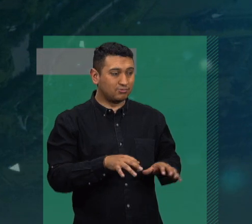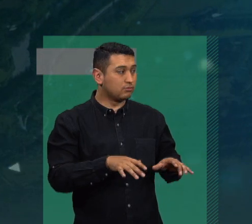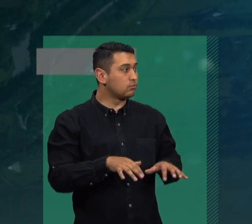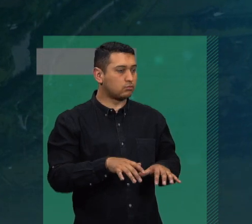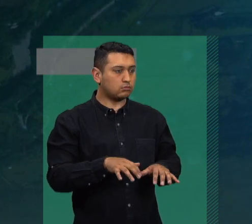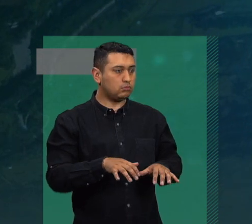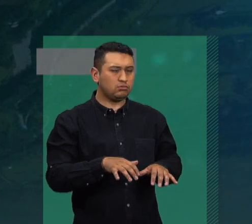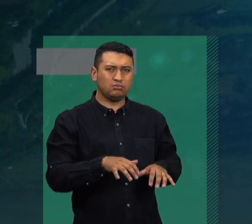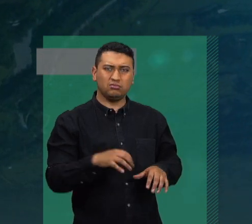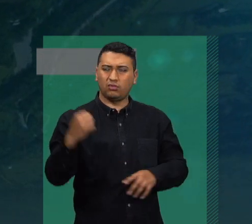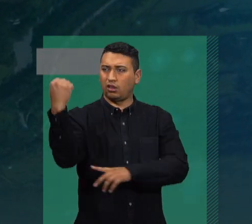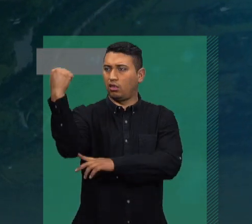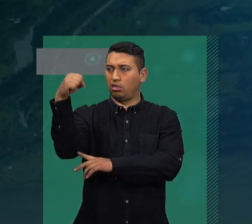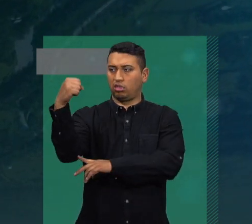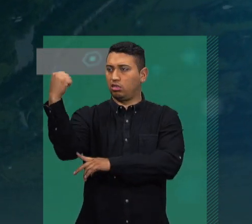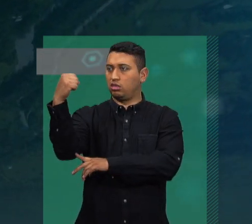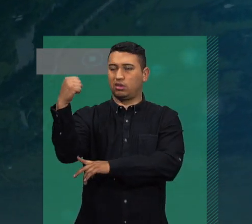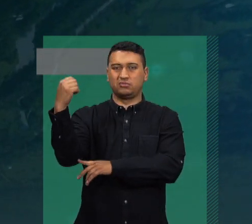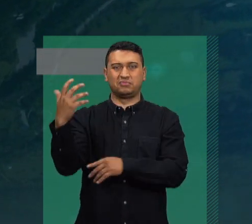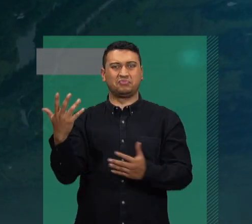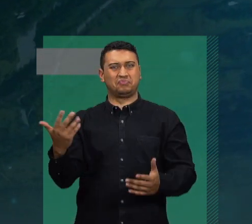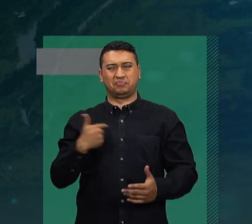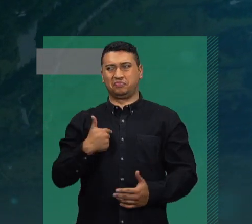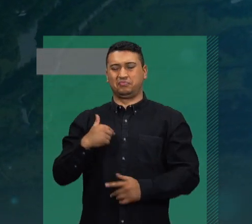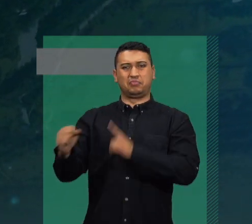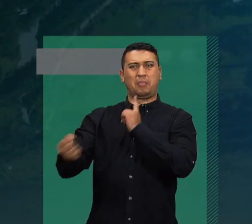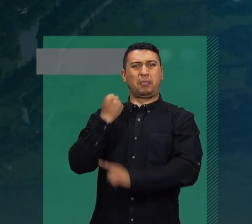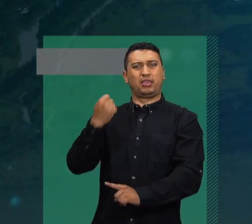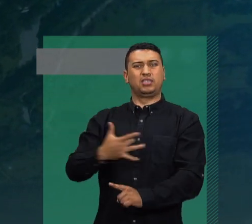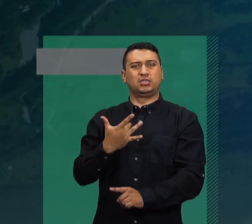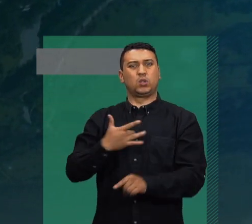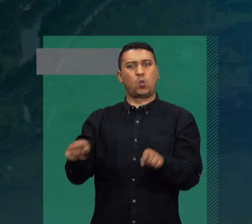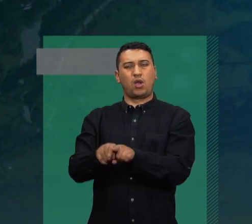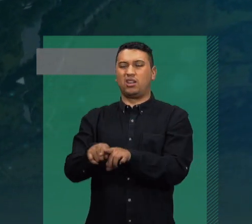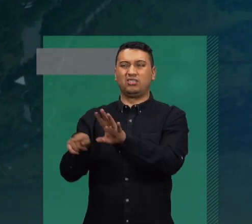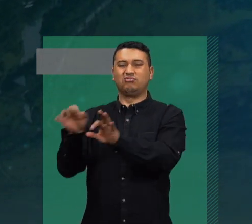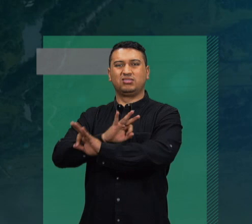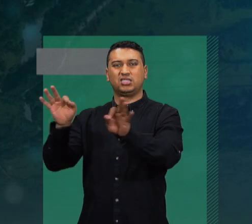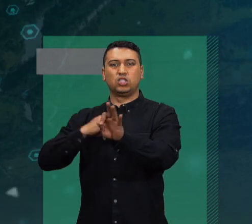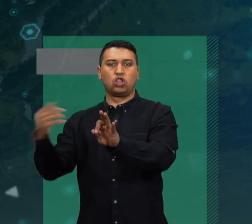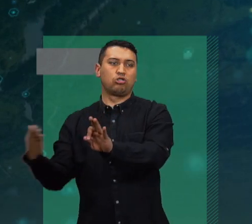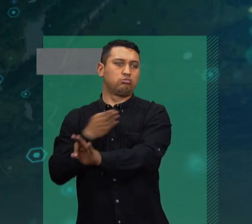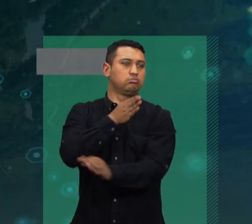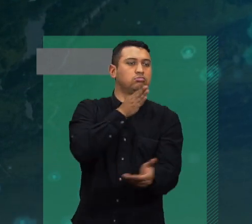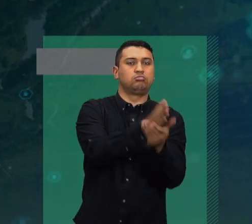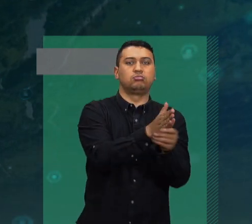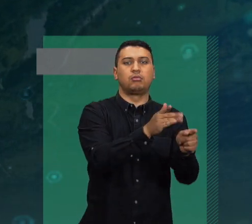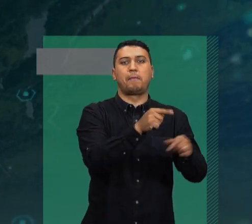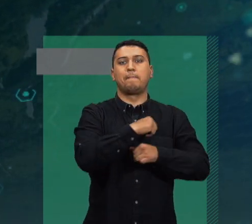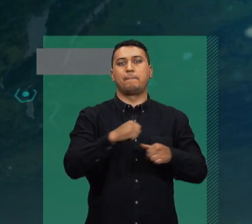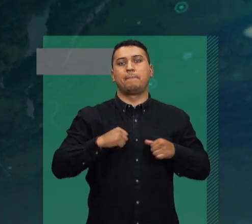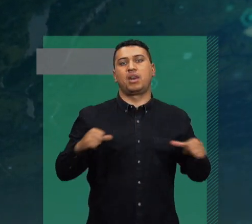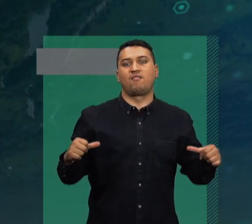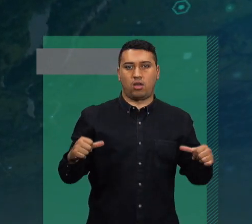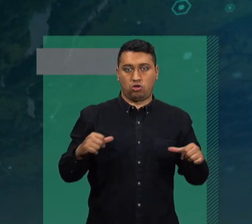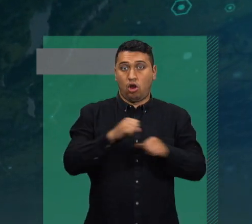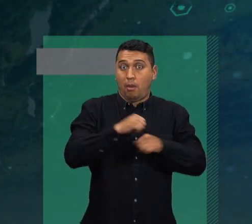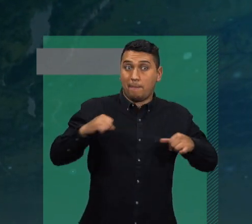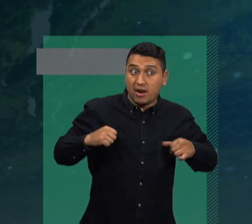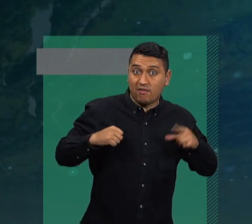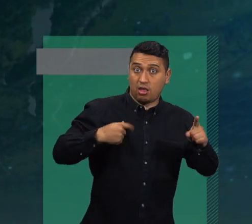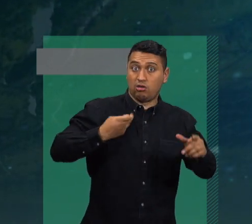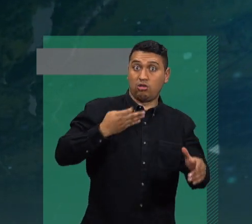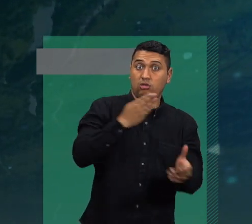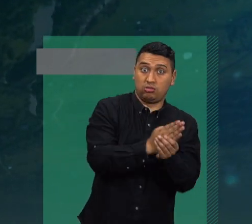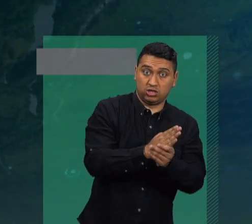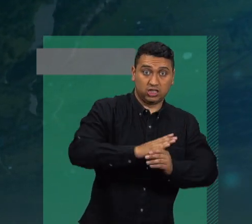Luego podía volver a pedir una consulta casi que al mes, es decir, la atención en este tipo de